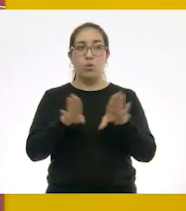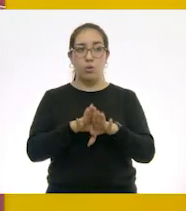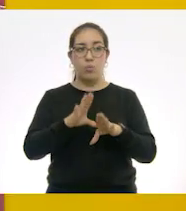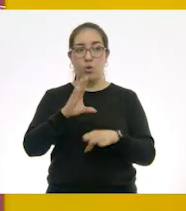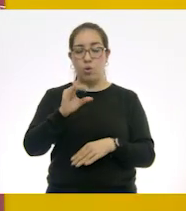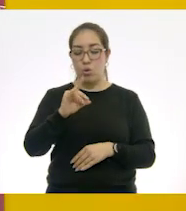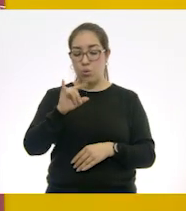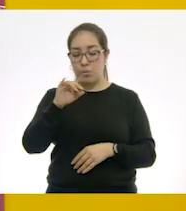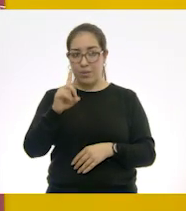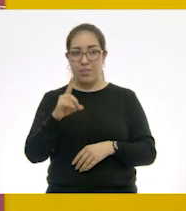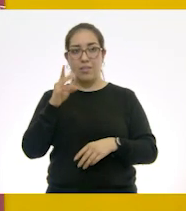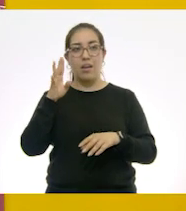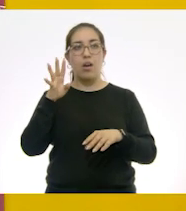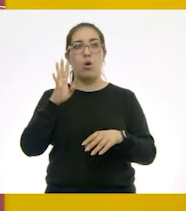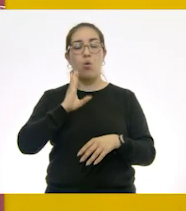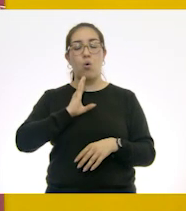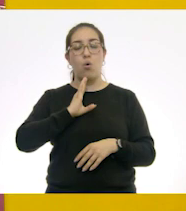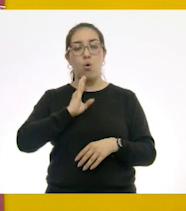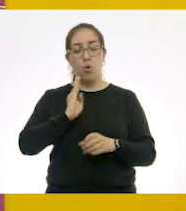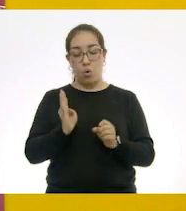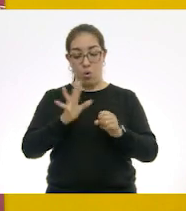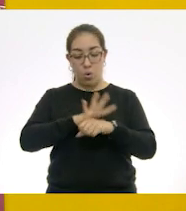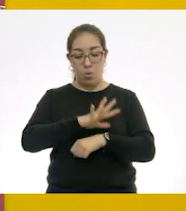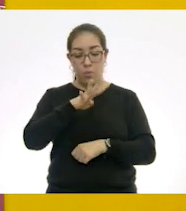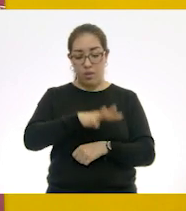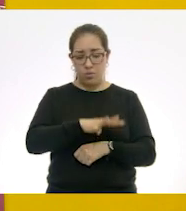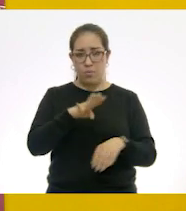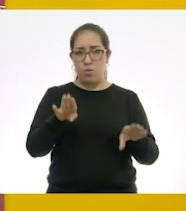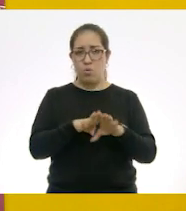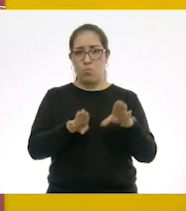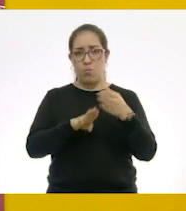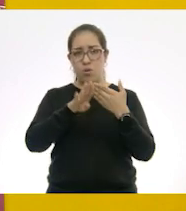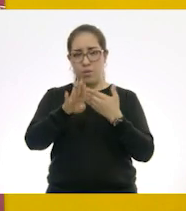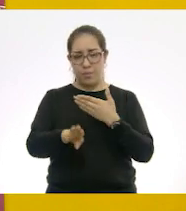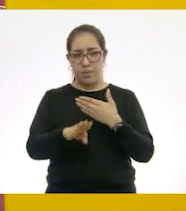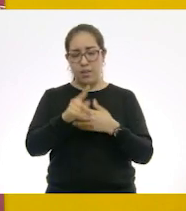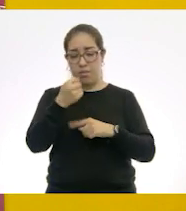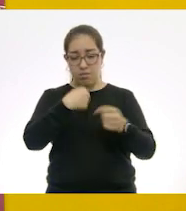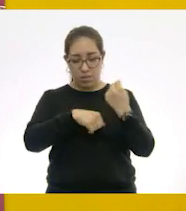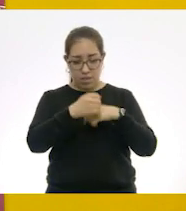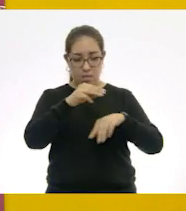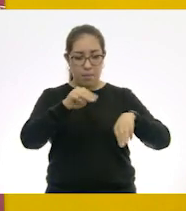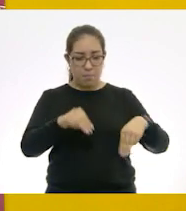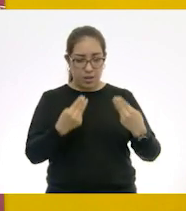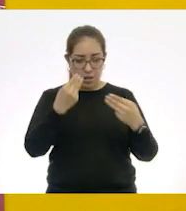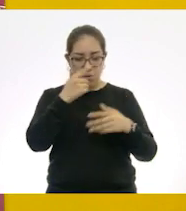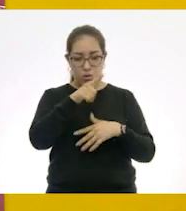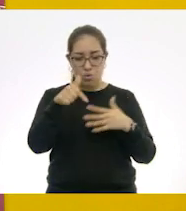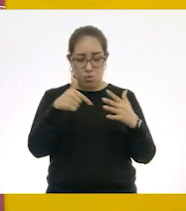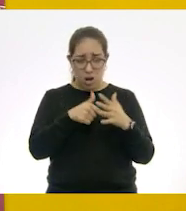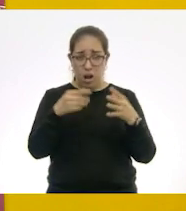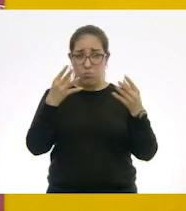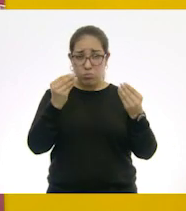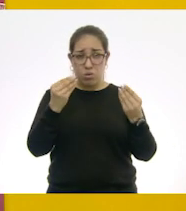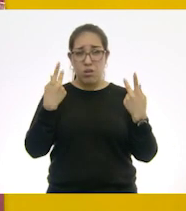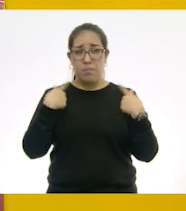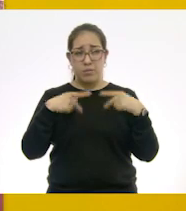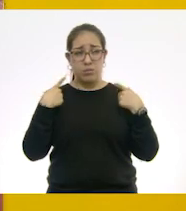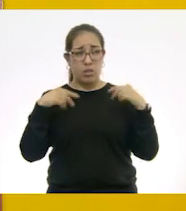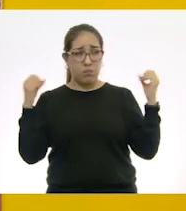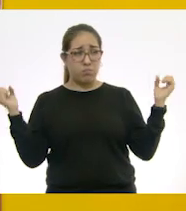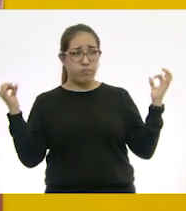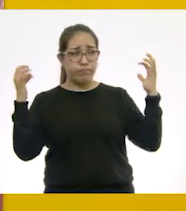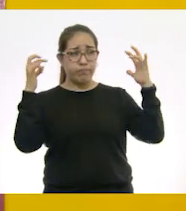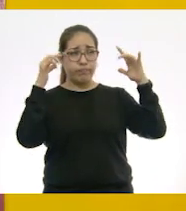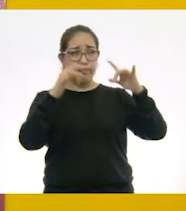Medidas de higiene en comercios de barrio como tiendas de abarrotes, recauderías, lapalerías, perreterías, carnicerías,